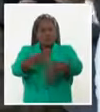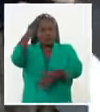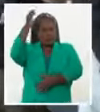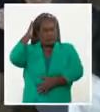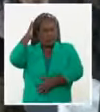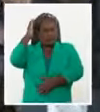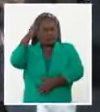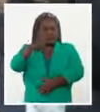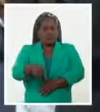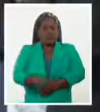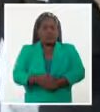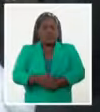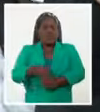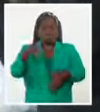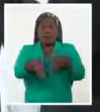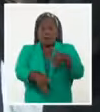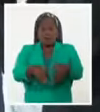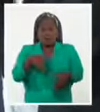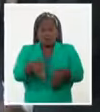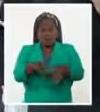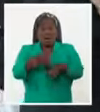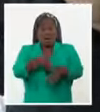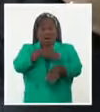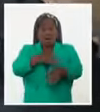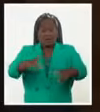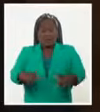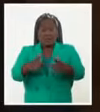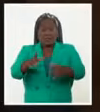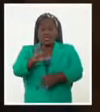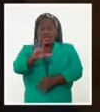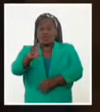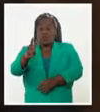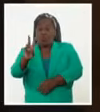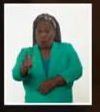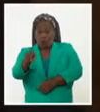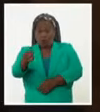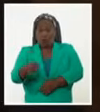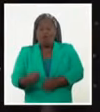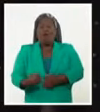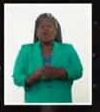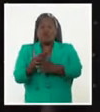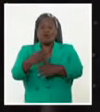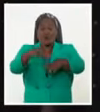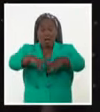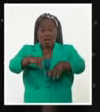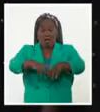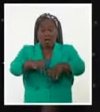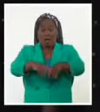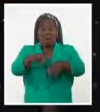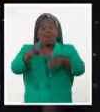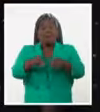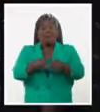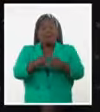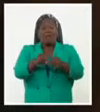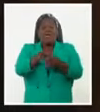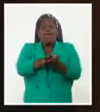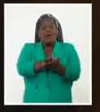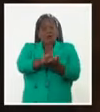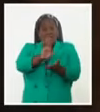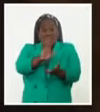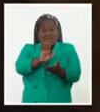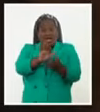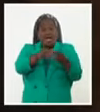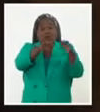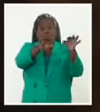Canel Bermúdez para participar, víspera del aniversario 502 de la Fundación de La Habana, de la develación de una estatua en bronce de